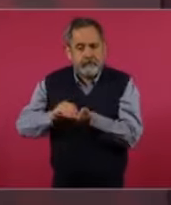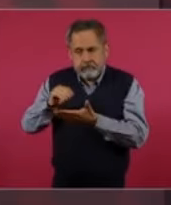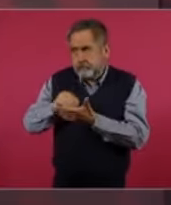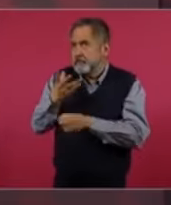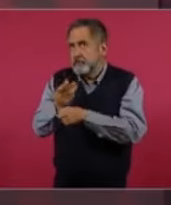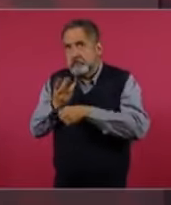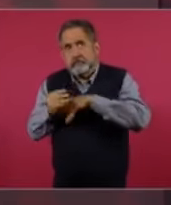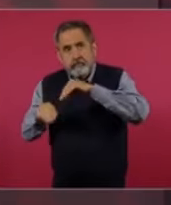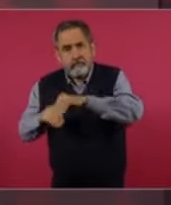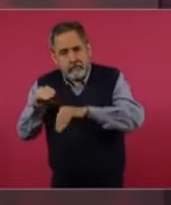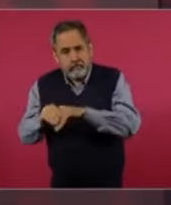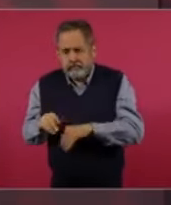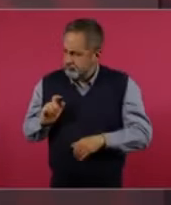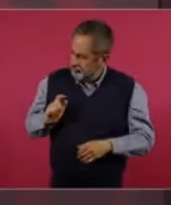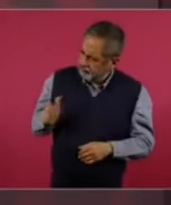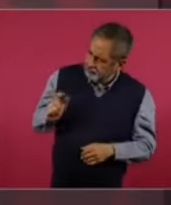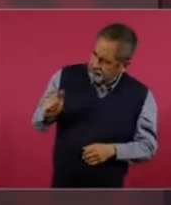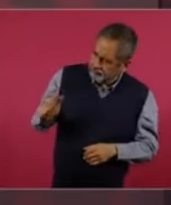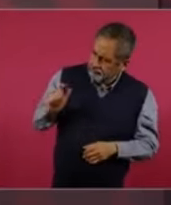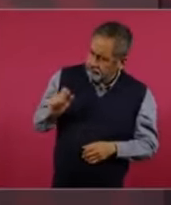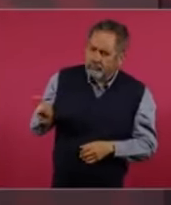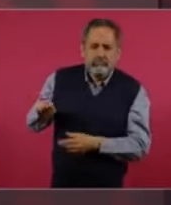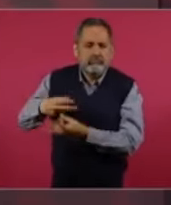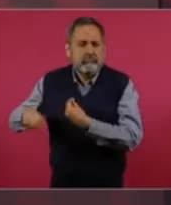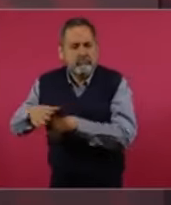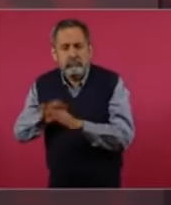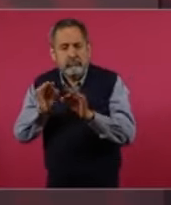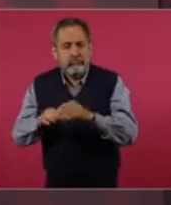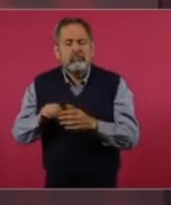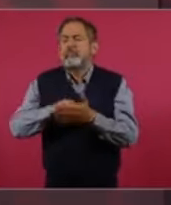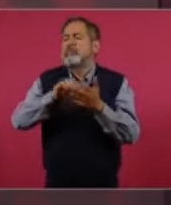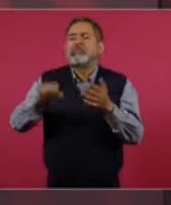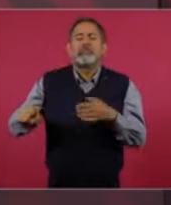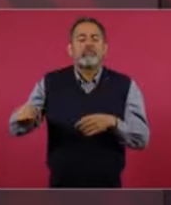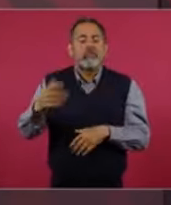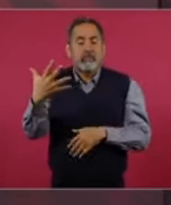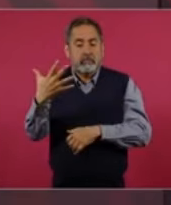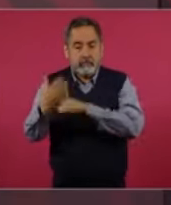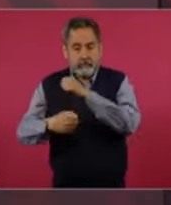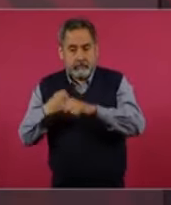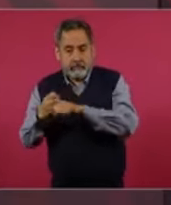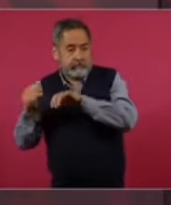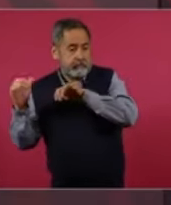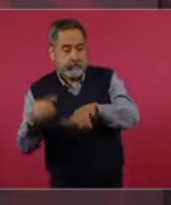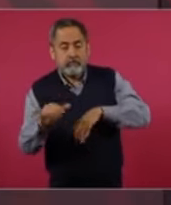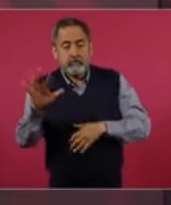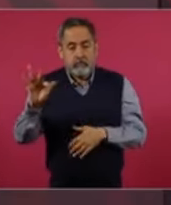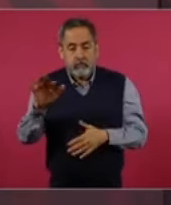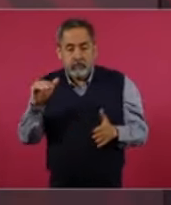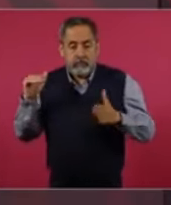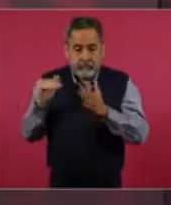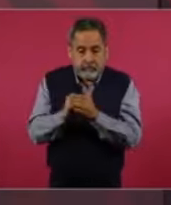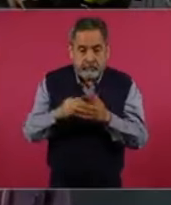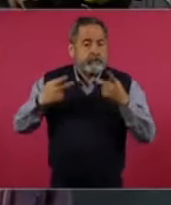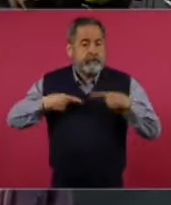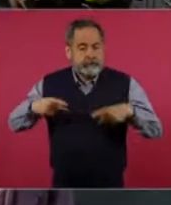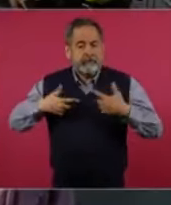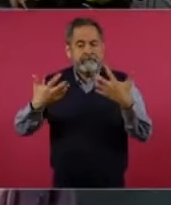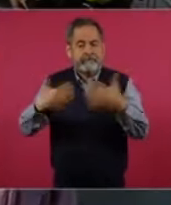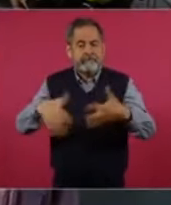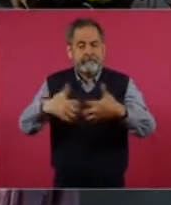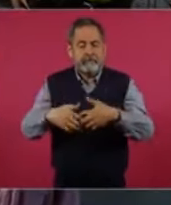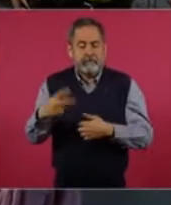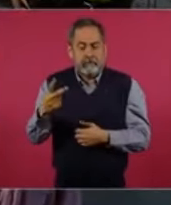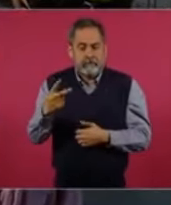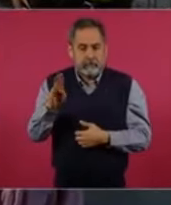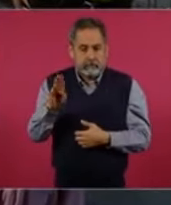porque estuvieron cinco años trabajando 40 mil obreros en la refinería de Dos